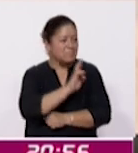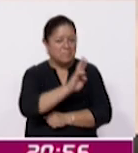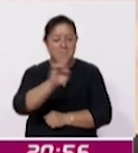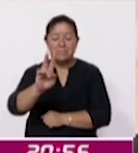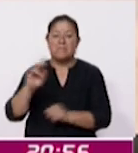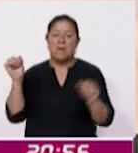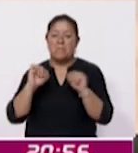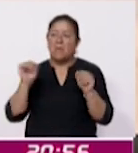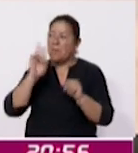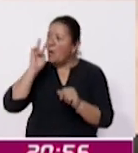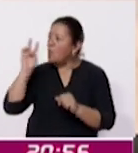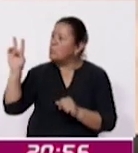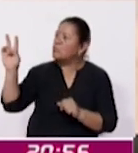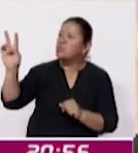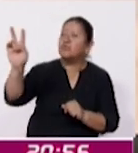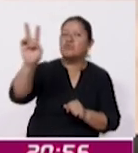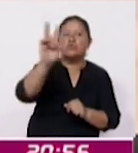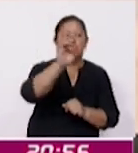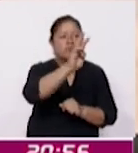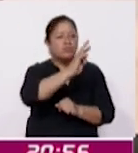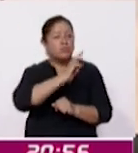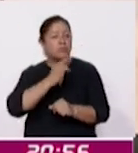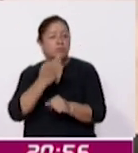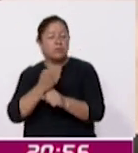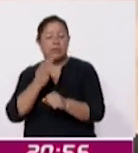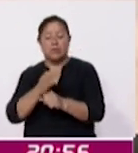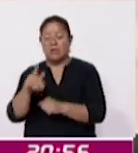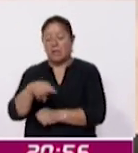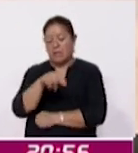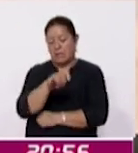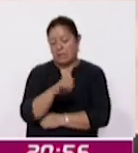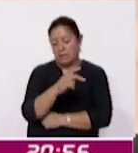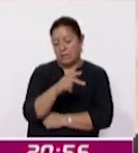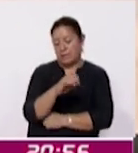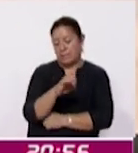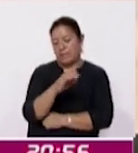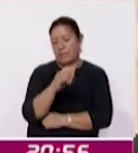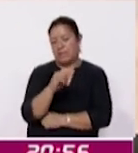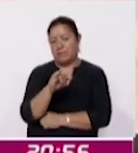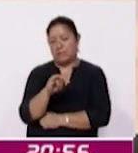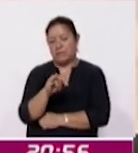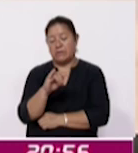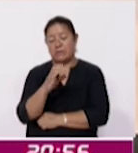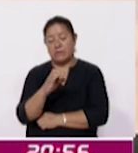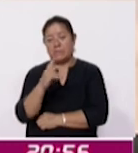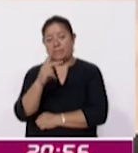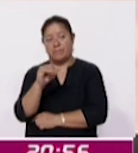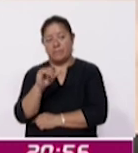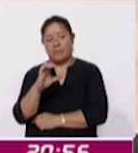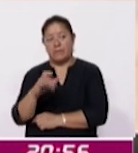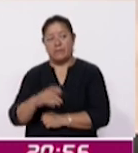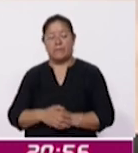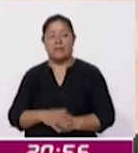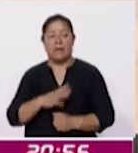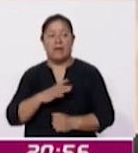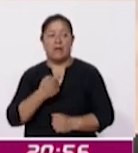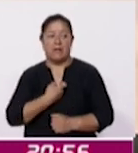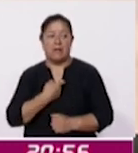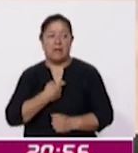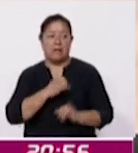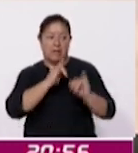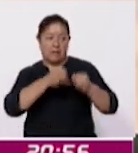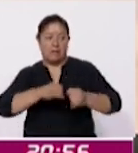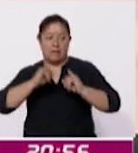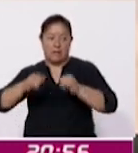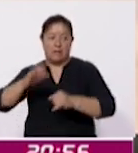comunidades que en este caso es Quiahuitlán y Tepetipac y dar esa parte identitaria que conozcan cuál es parte de nuestra